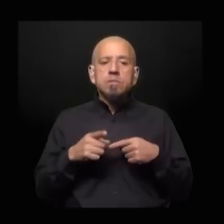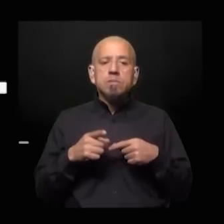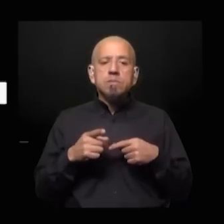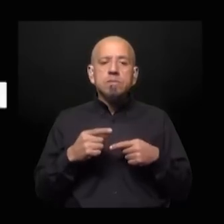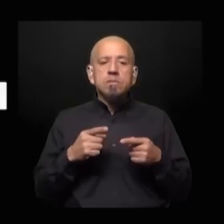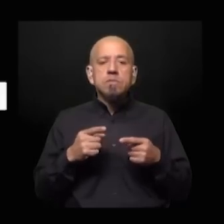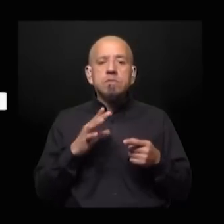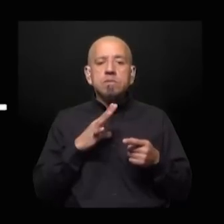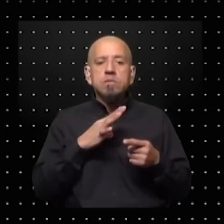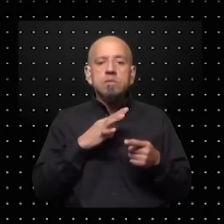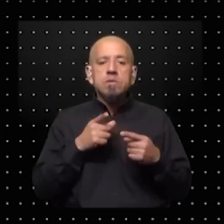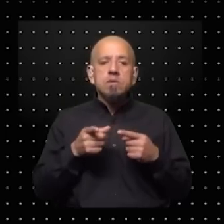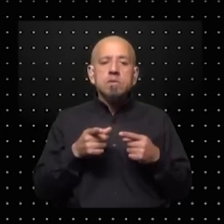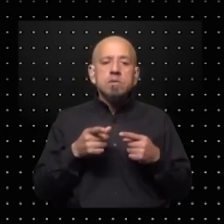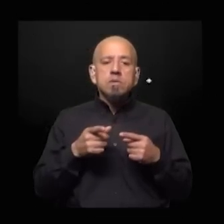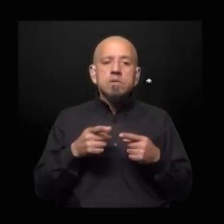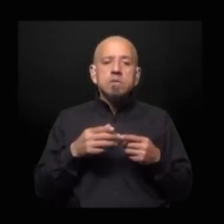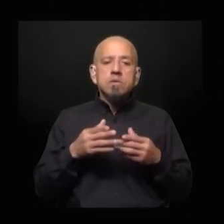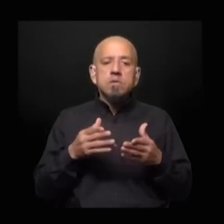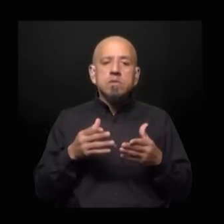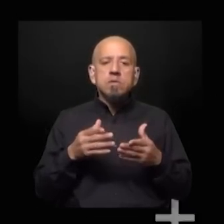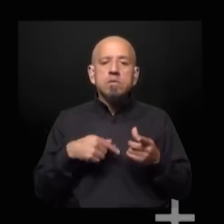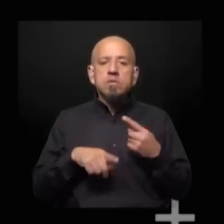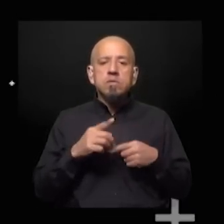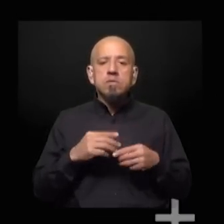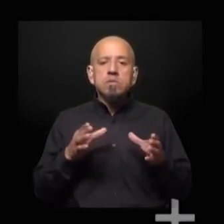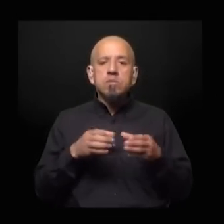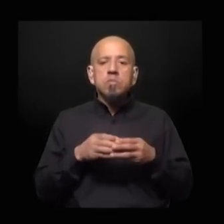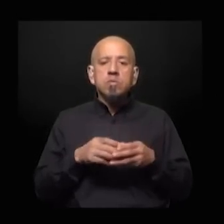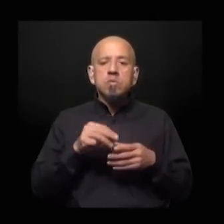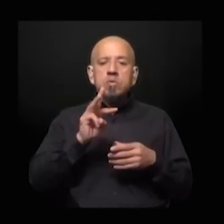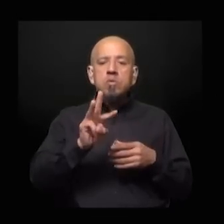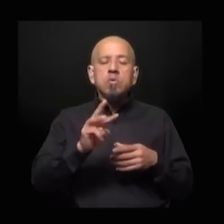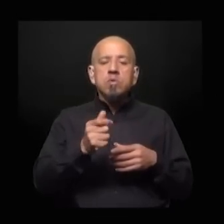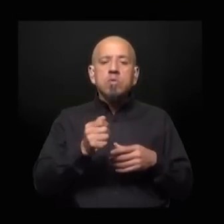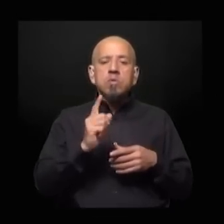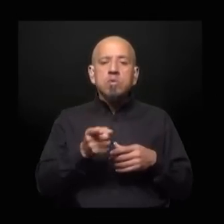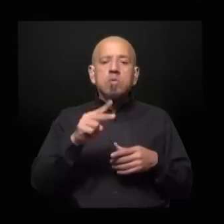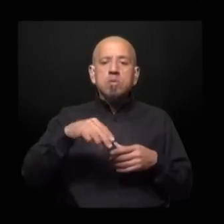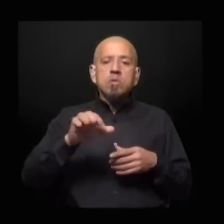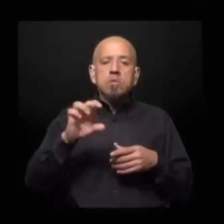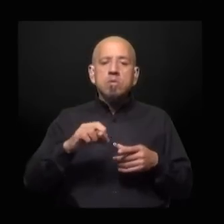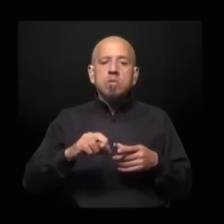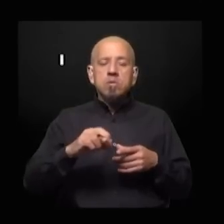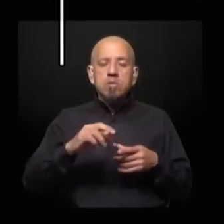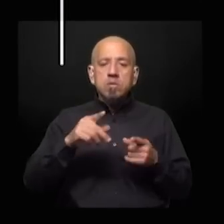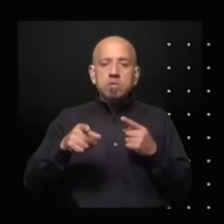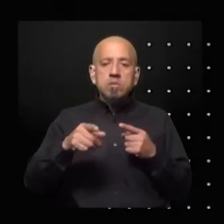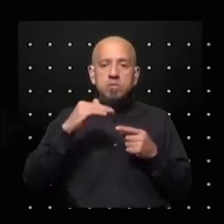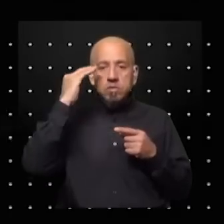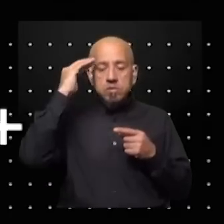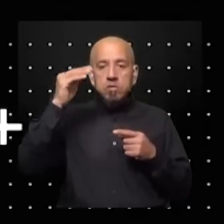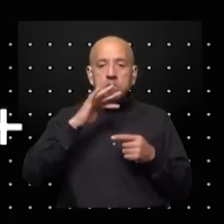lo que por lo que era una acción del grupo Wagner que ha ido sustituyendo la presencia militar